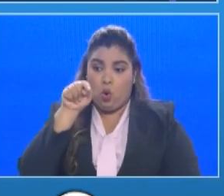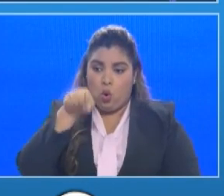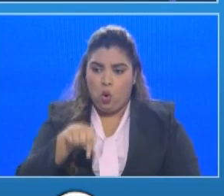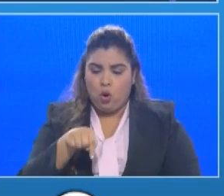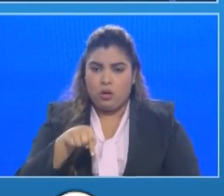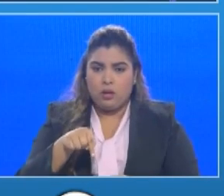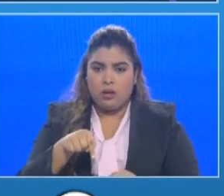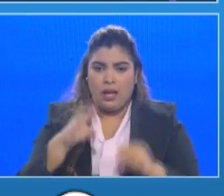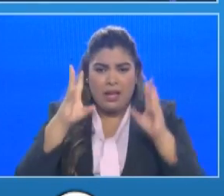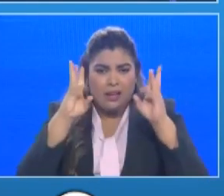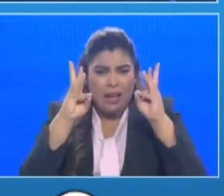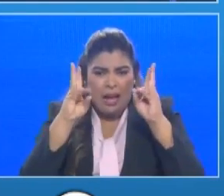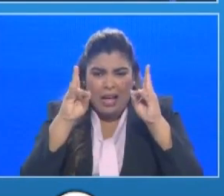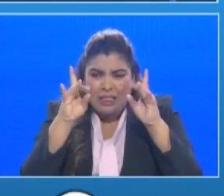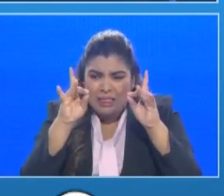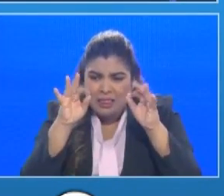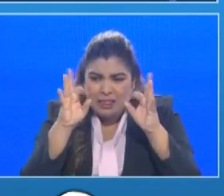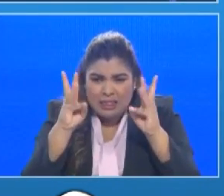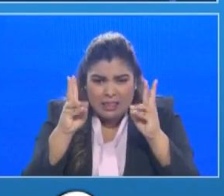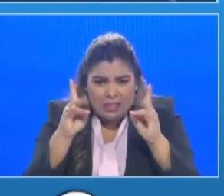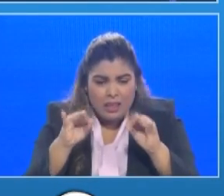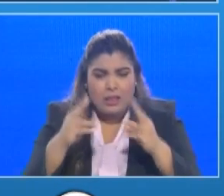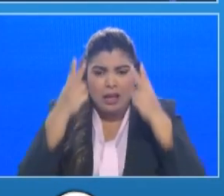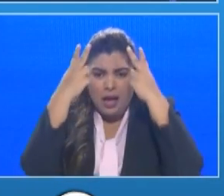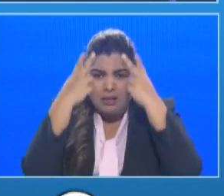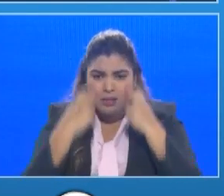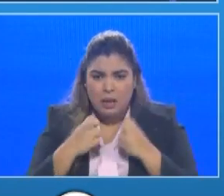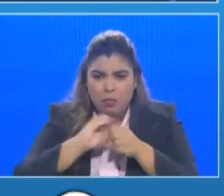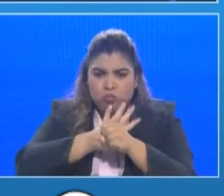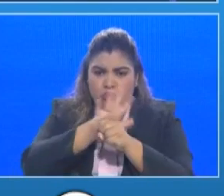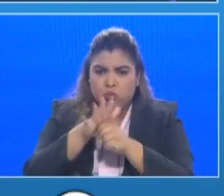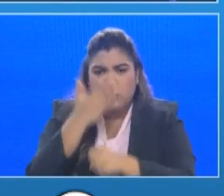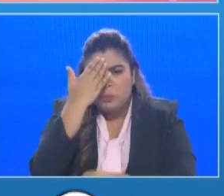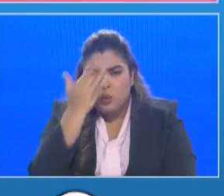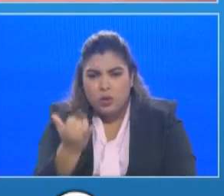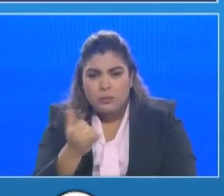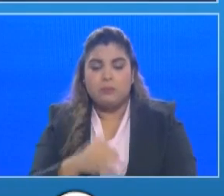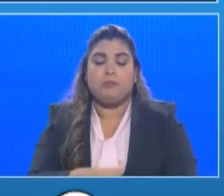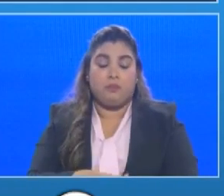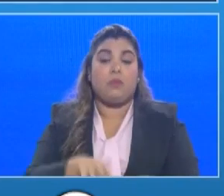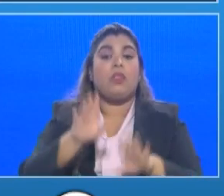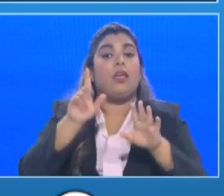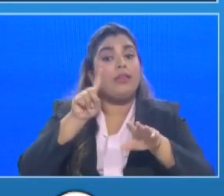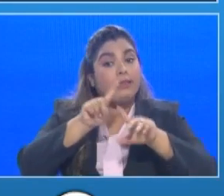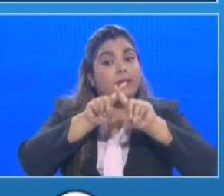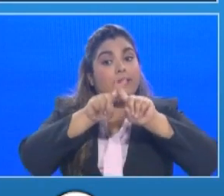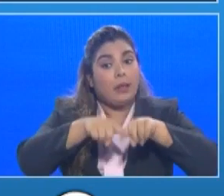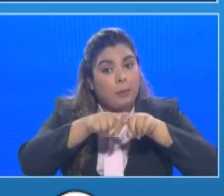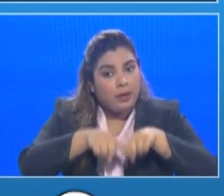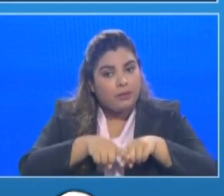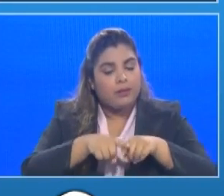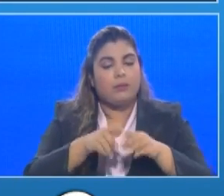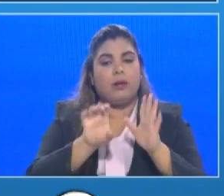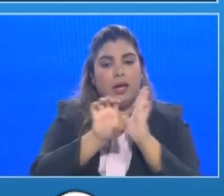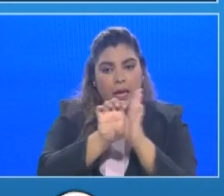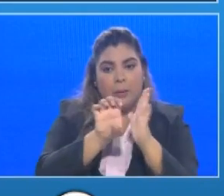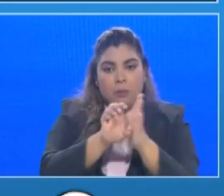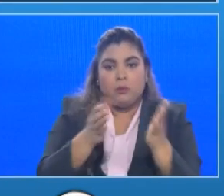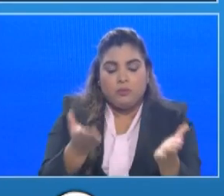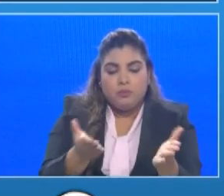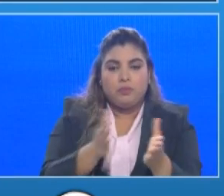las pruebas pueden variar por muchos factores uno de los factores también depende del